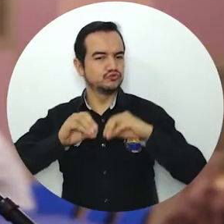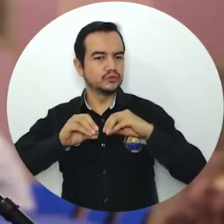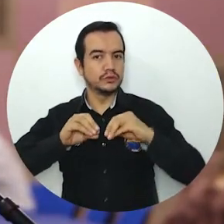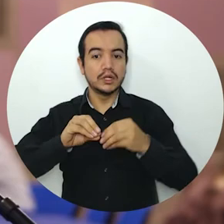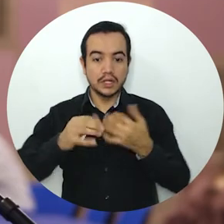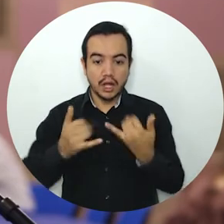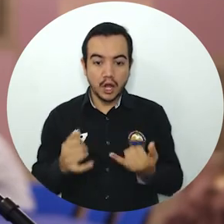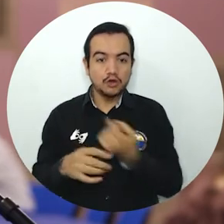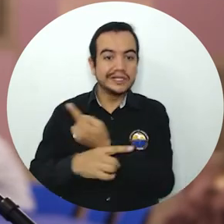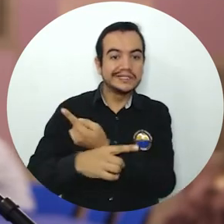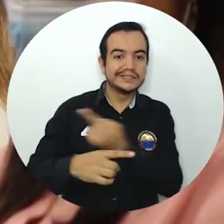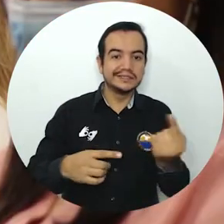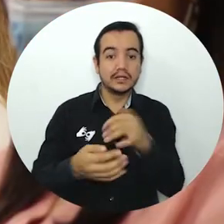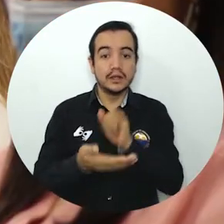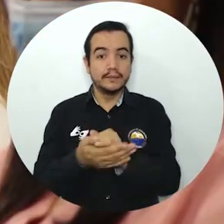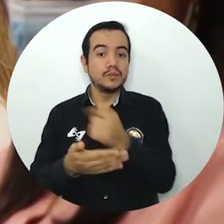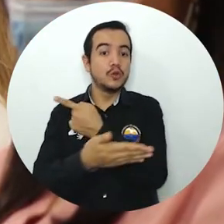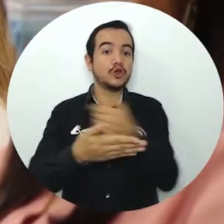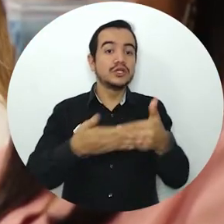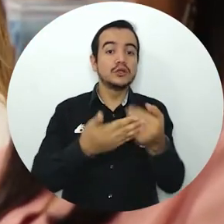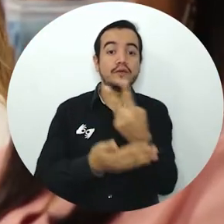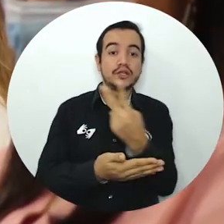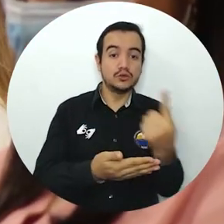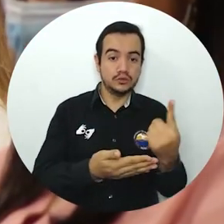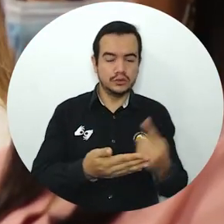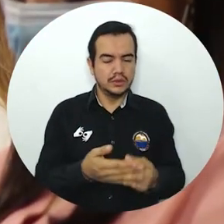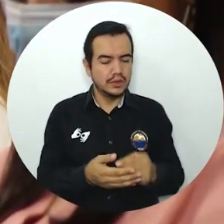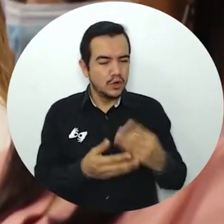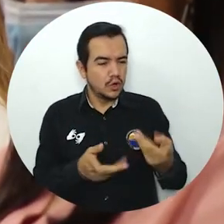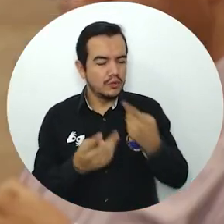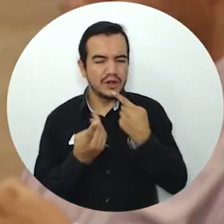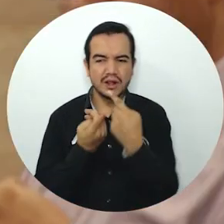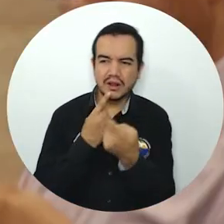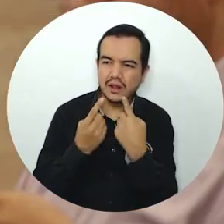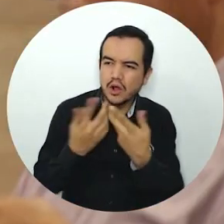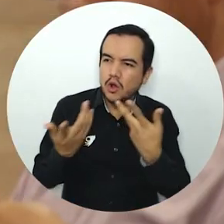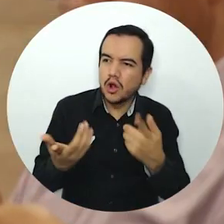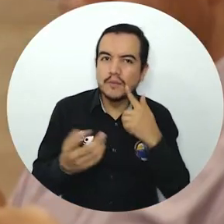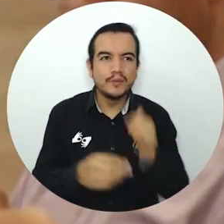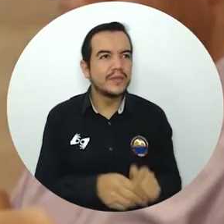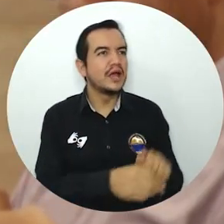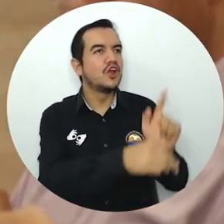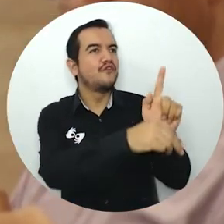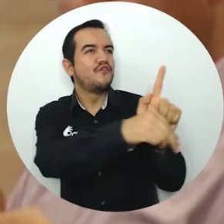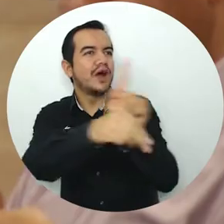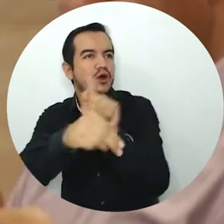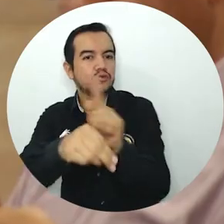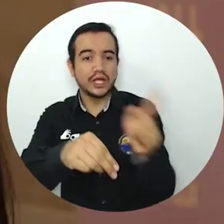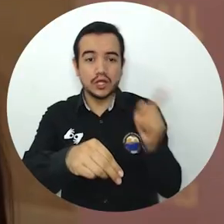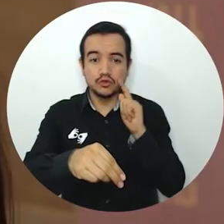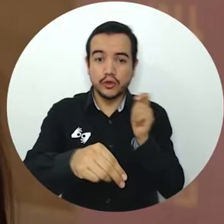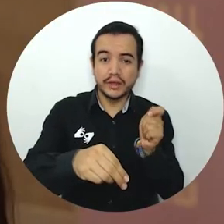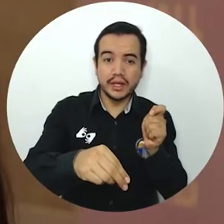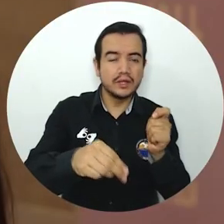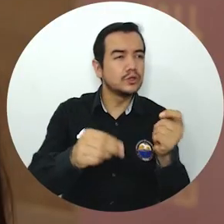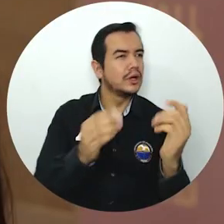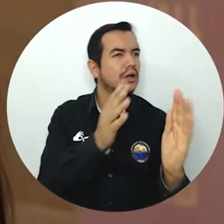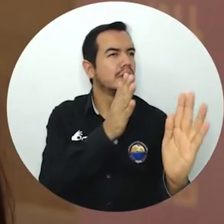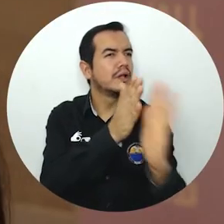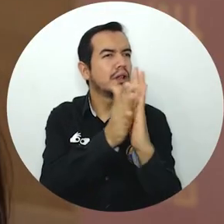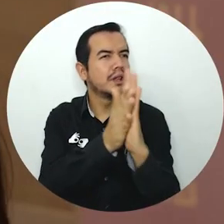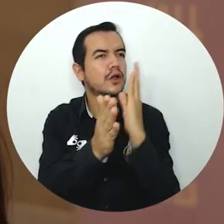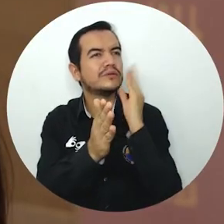en el siglo XXI. A través del diálogo, la conversación que tenga con las diferentes facultades de derecho para conocer sus